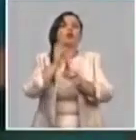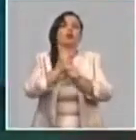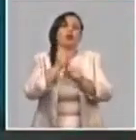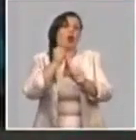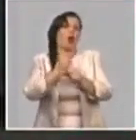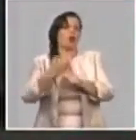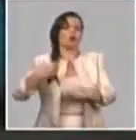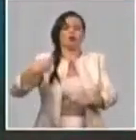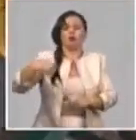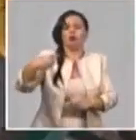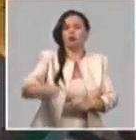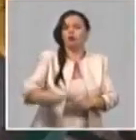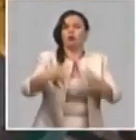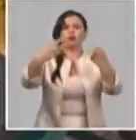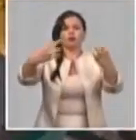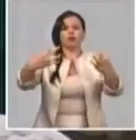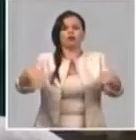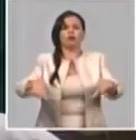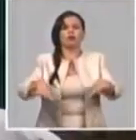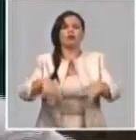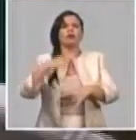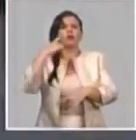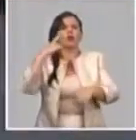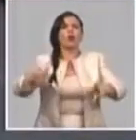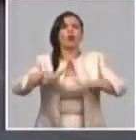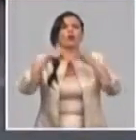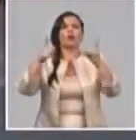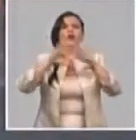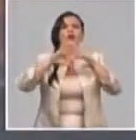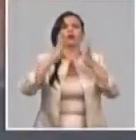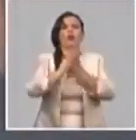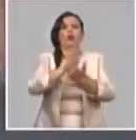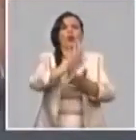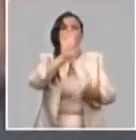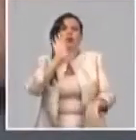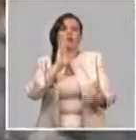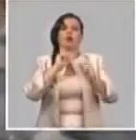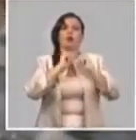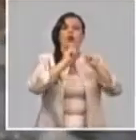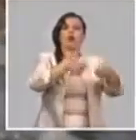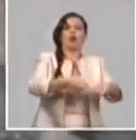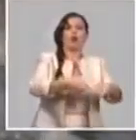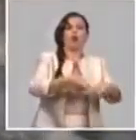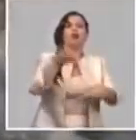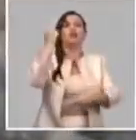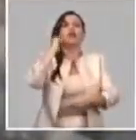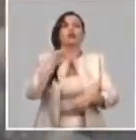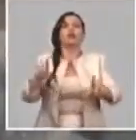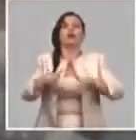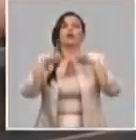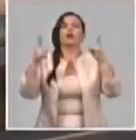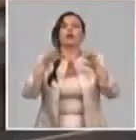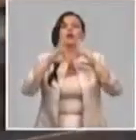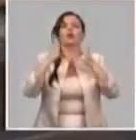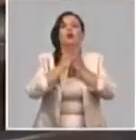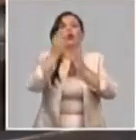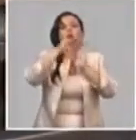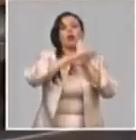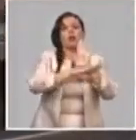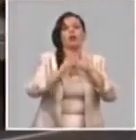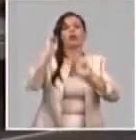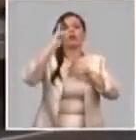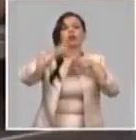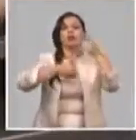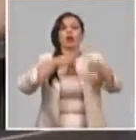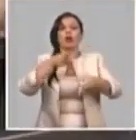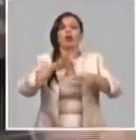ritmicidad en los compromisos productivos y de entrega. También se han implementado en nuestros organismos todas las medidas que se han indicado para